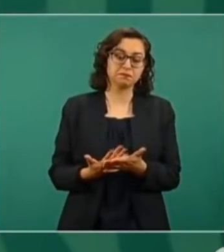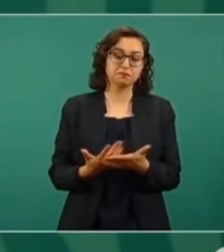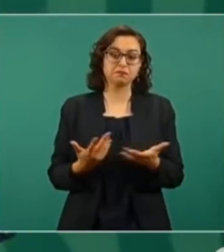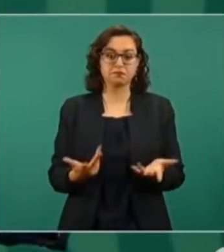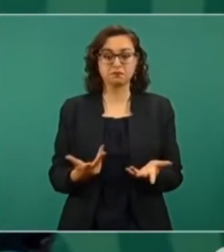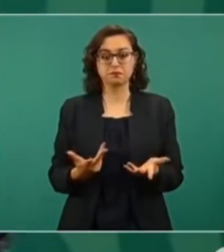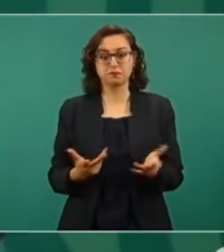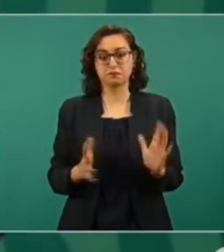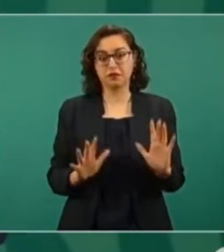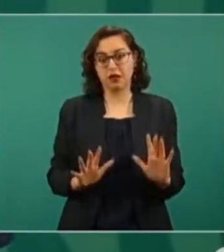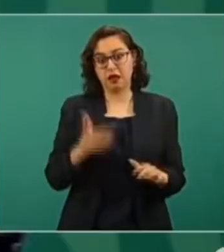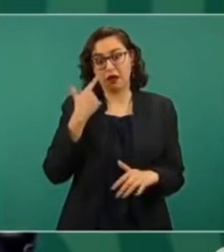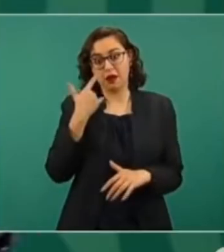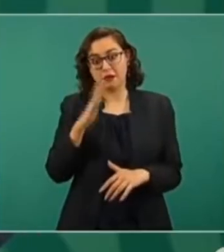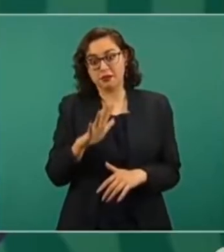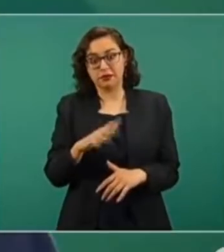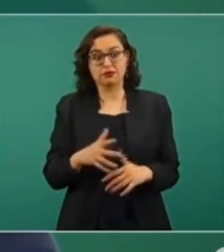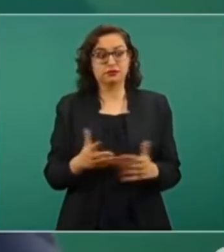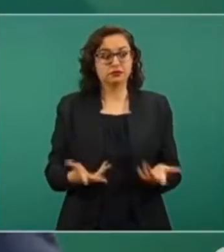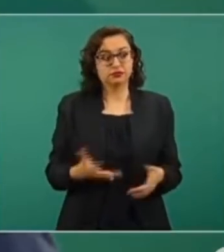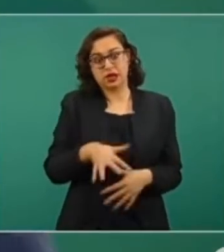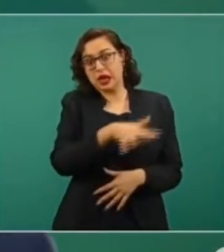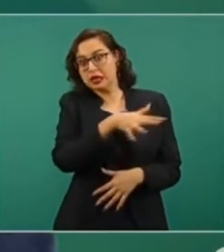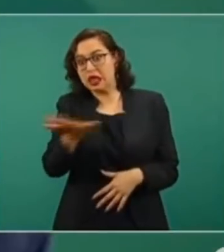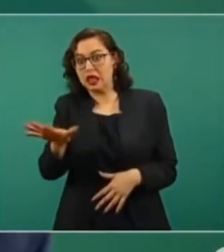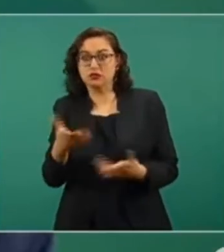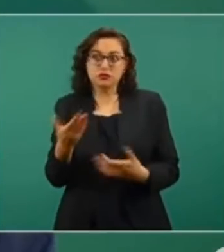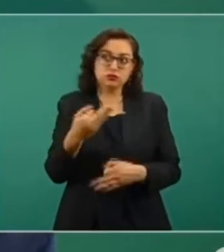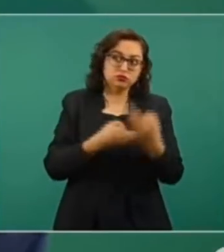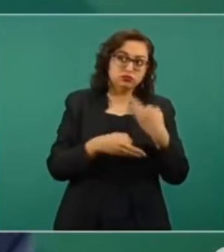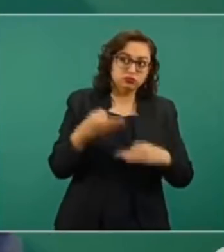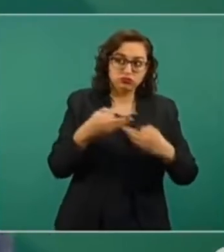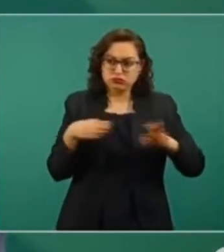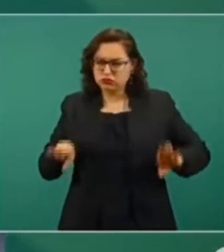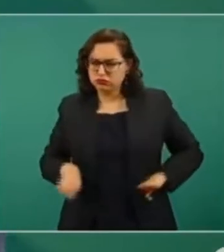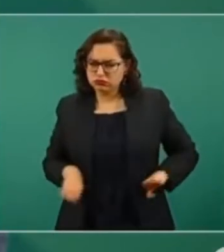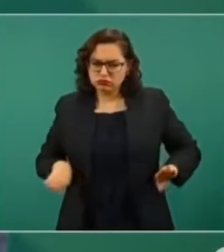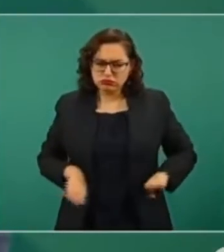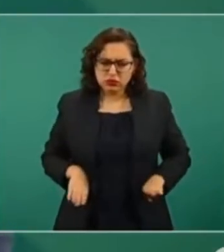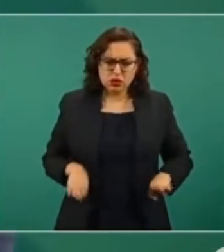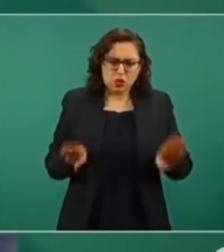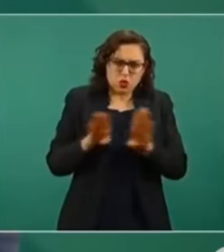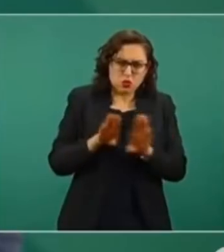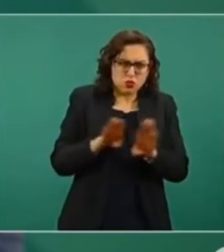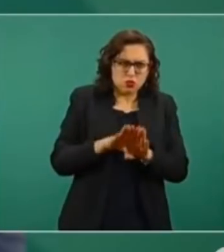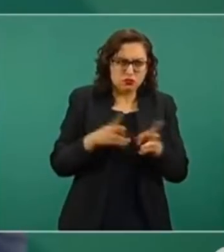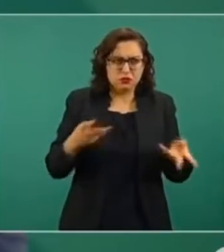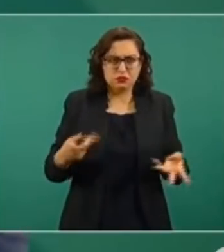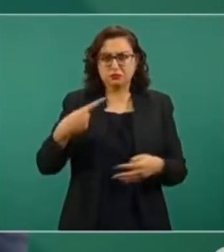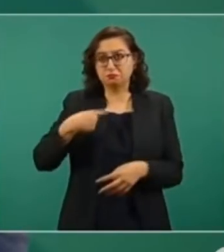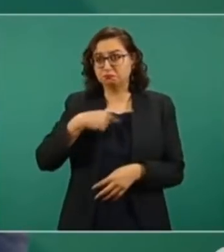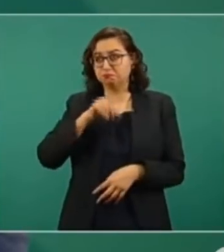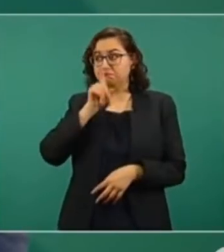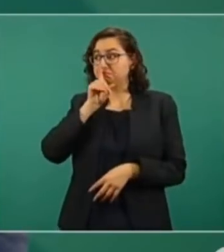comportamiento en general porque no vamos a dejar de denunciar